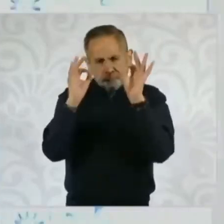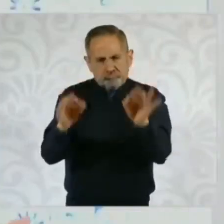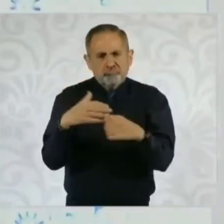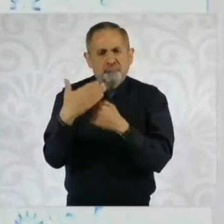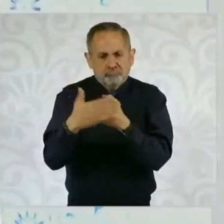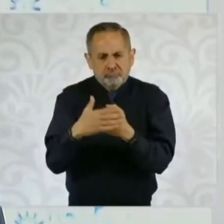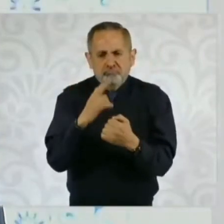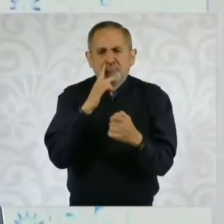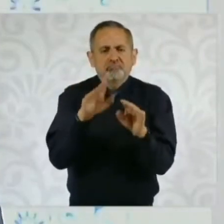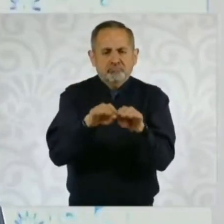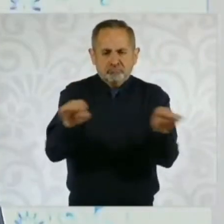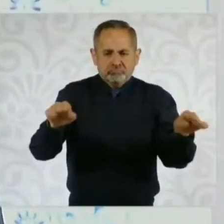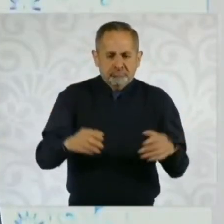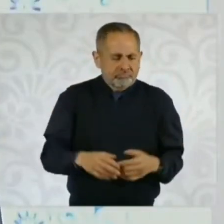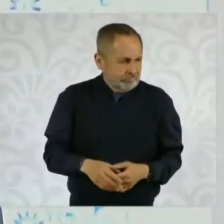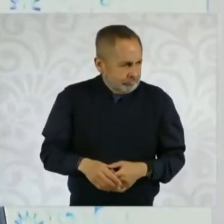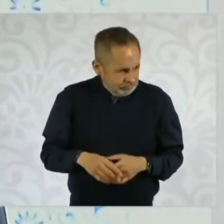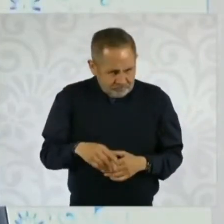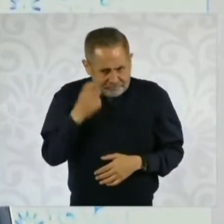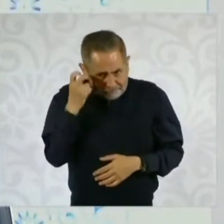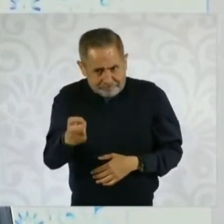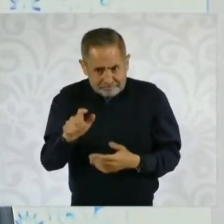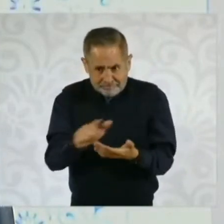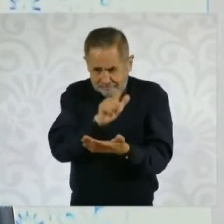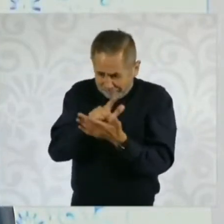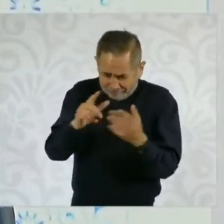Es algo de aplaudirse.